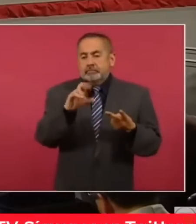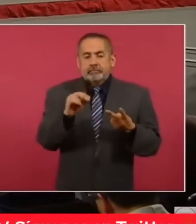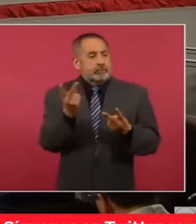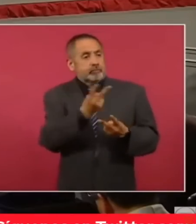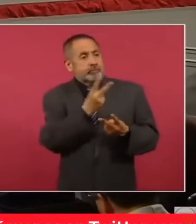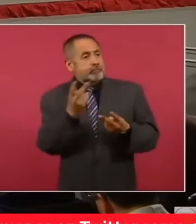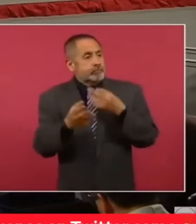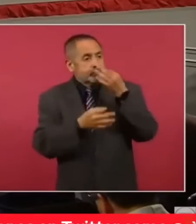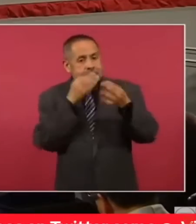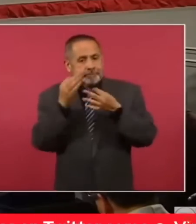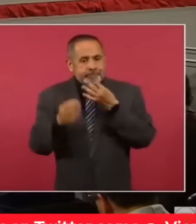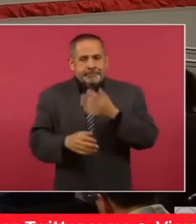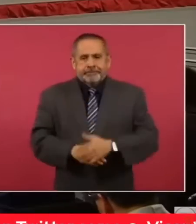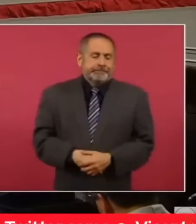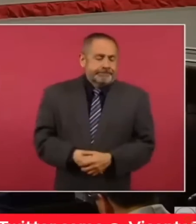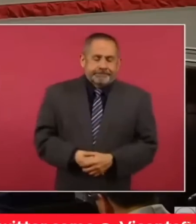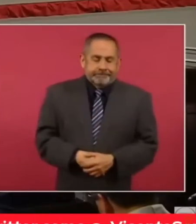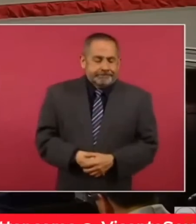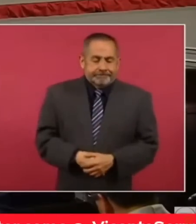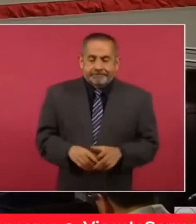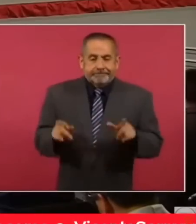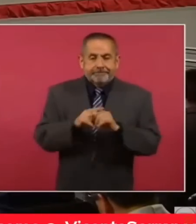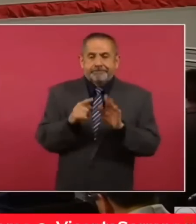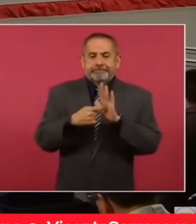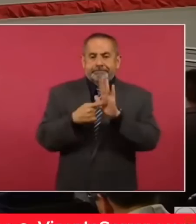Y bueno, pues hasta aquí se los dejamos.